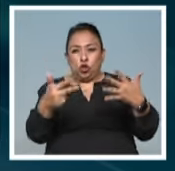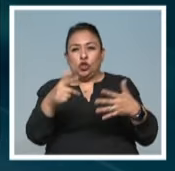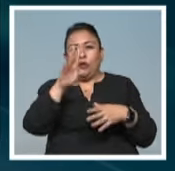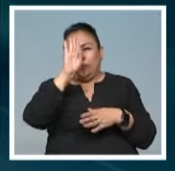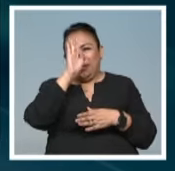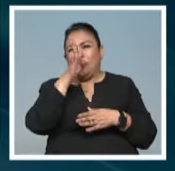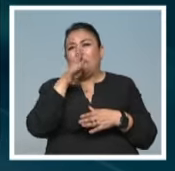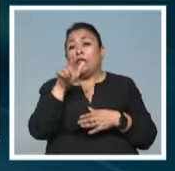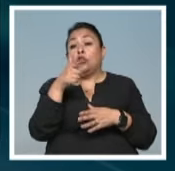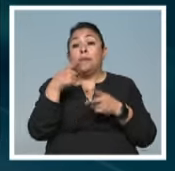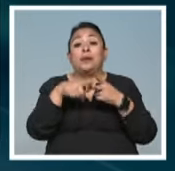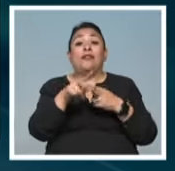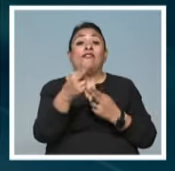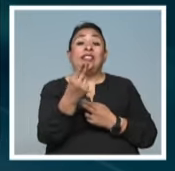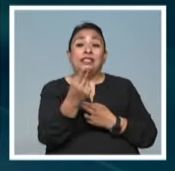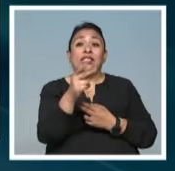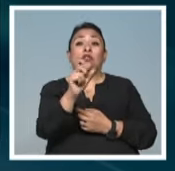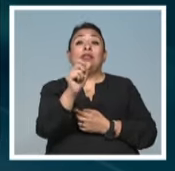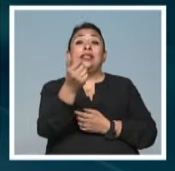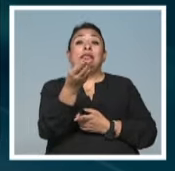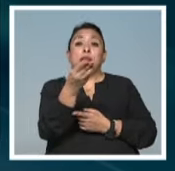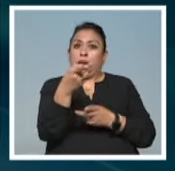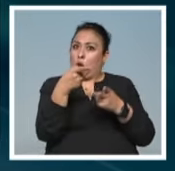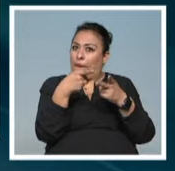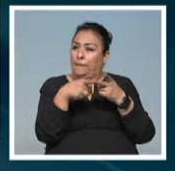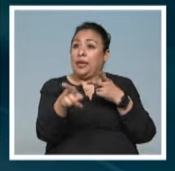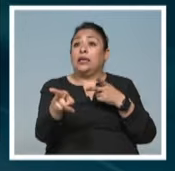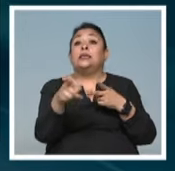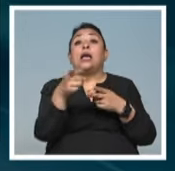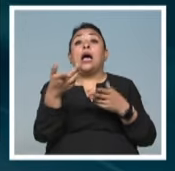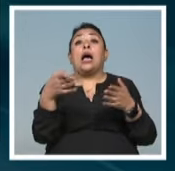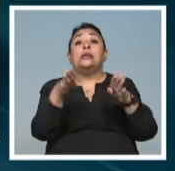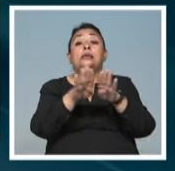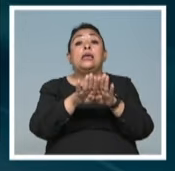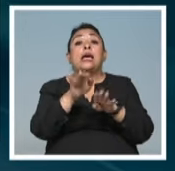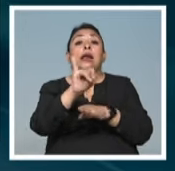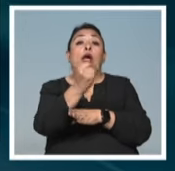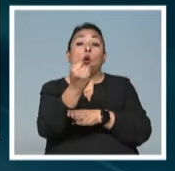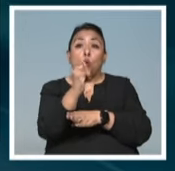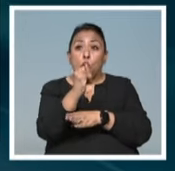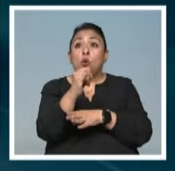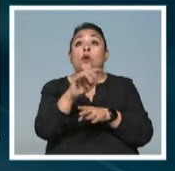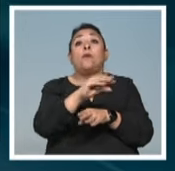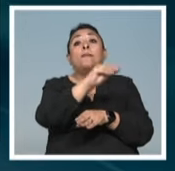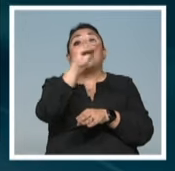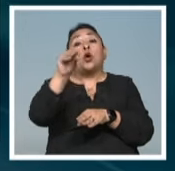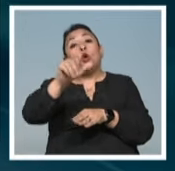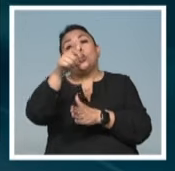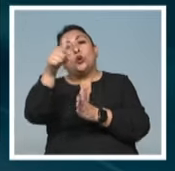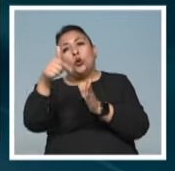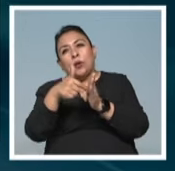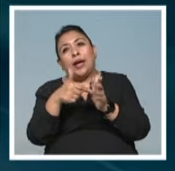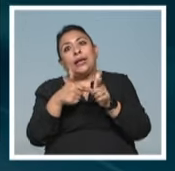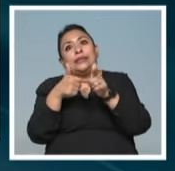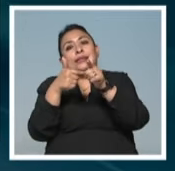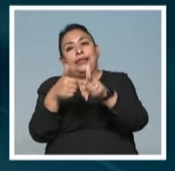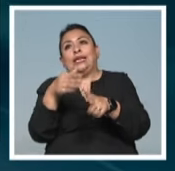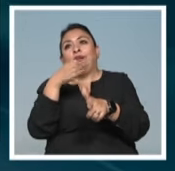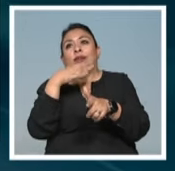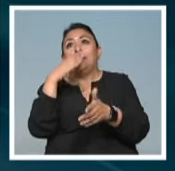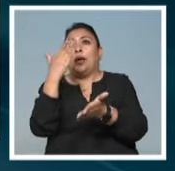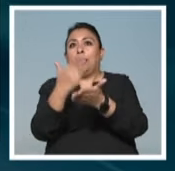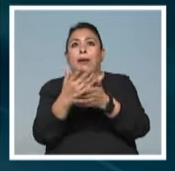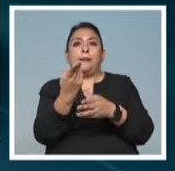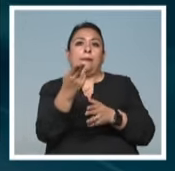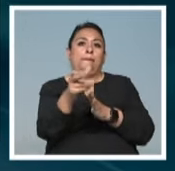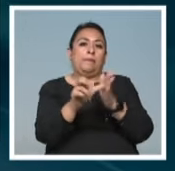empezando el próximo 25 y 26 de mayo. La muestra terminará en junio y se llevará a otros espacios, extendiendo las celebraciones hasta el